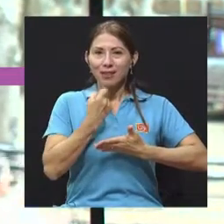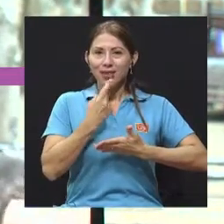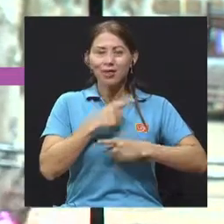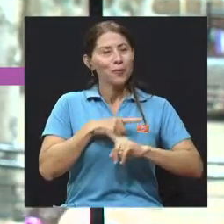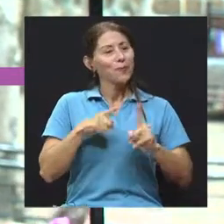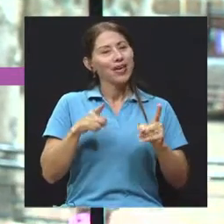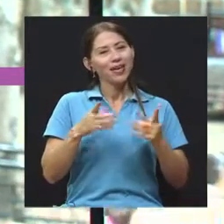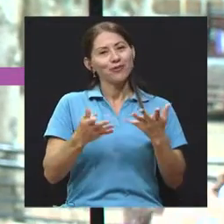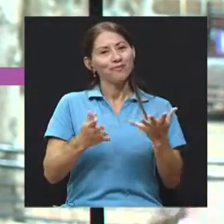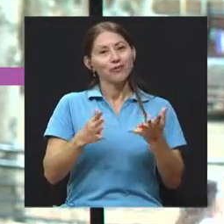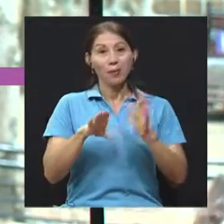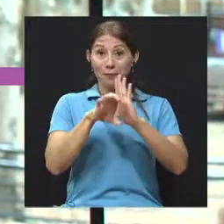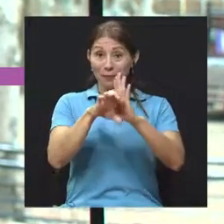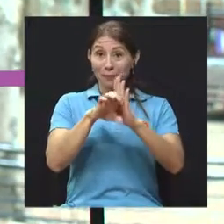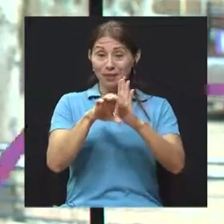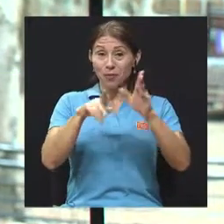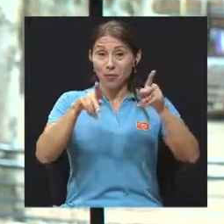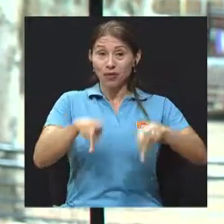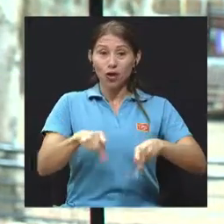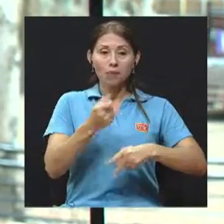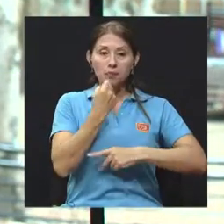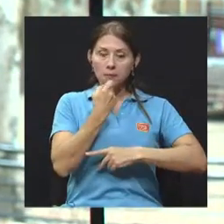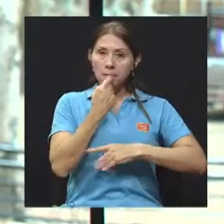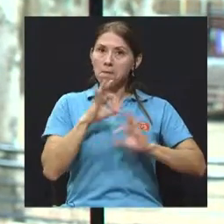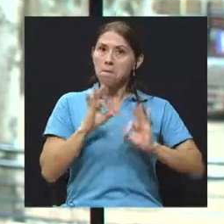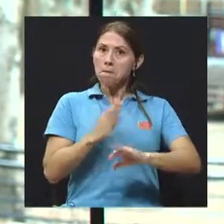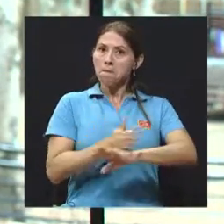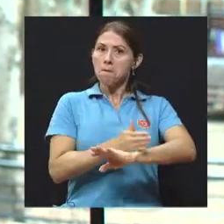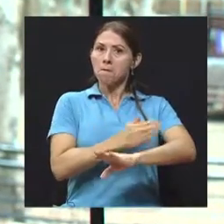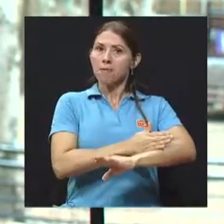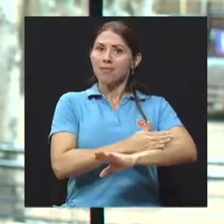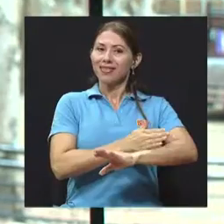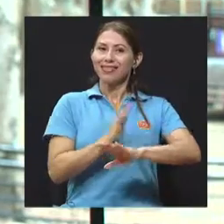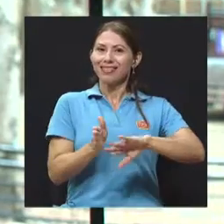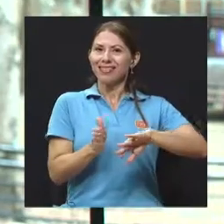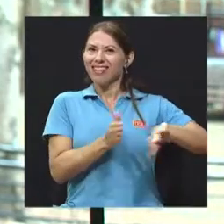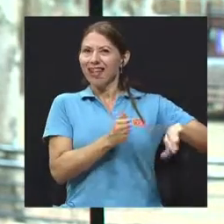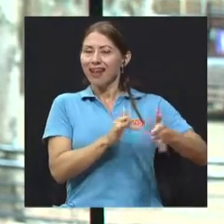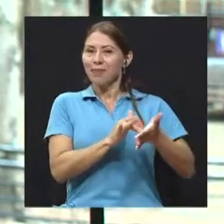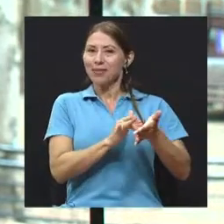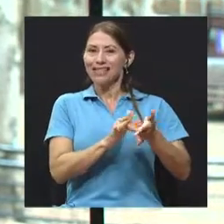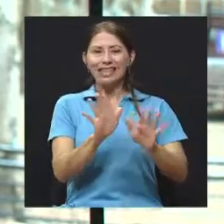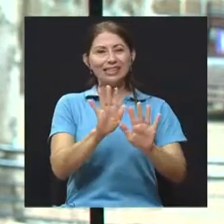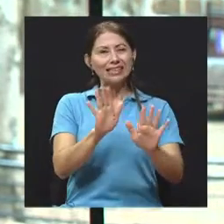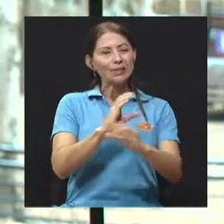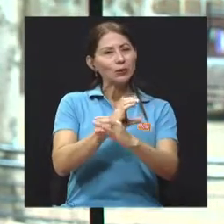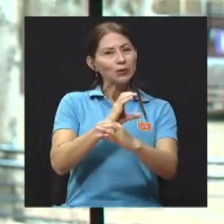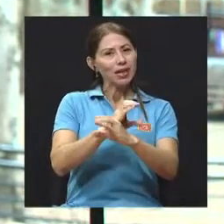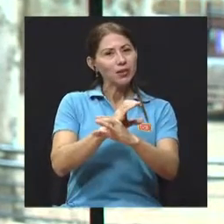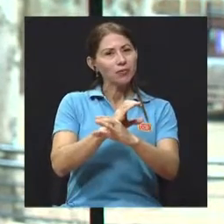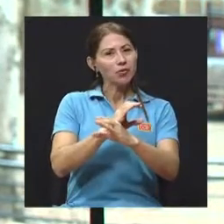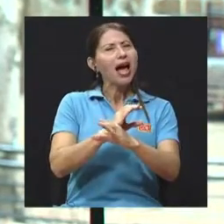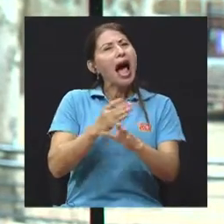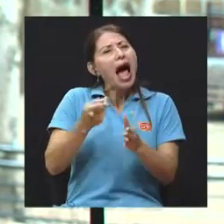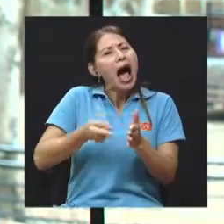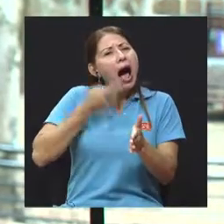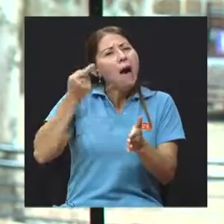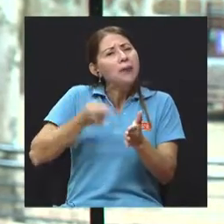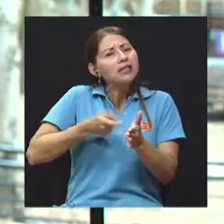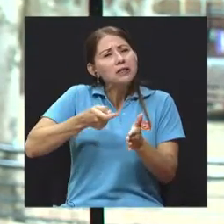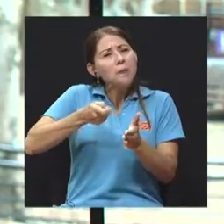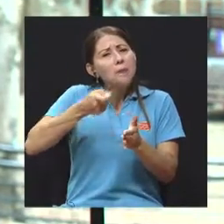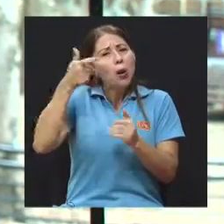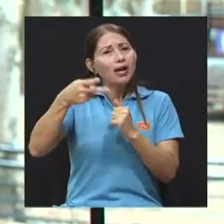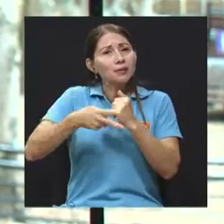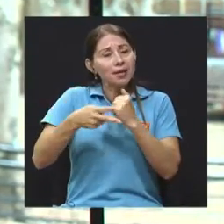tratamiento y que se mantenga libre de la enfermedad. Se han reportado casos, pero muy, muy rara vez, de alguien que logra mantenerse muchos